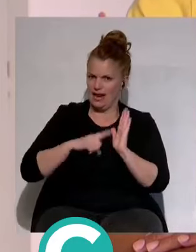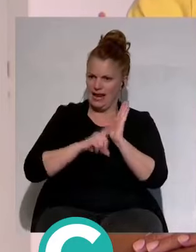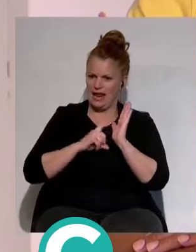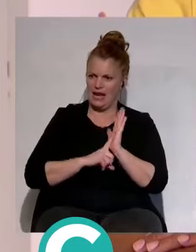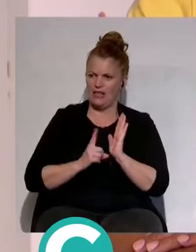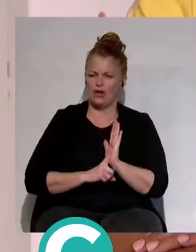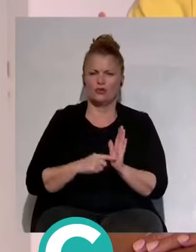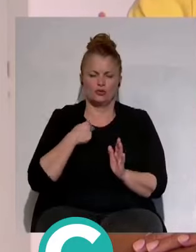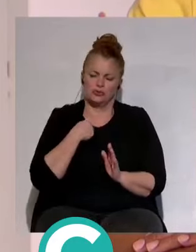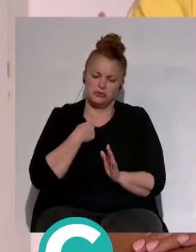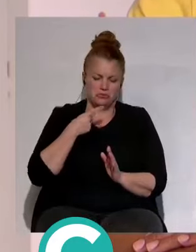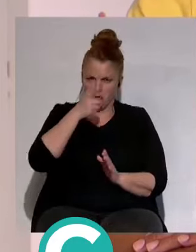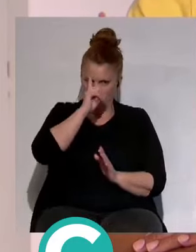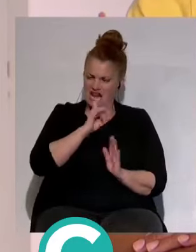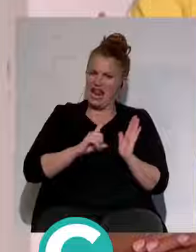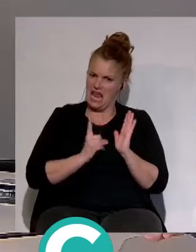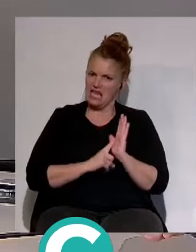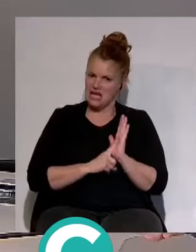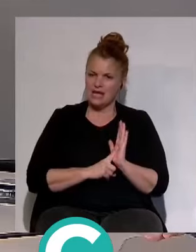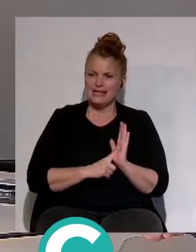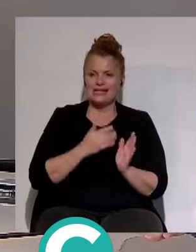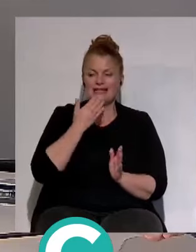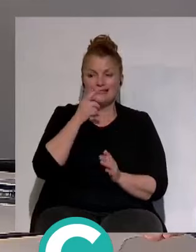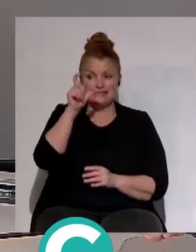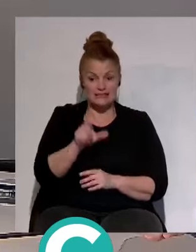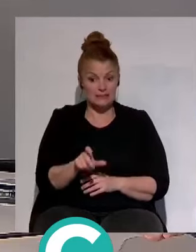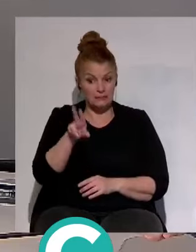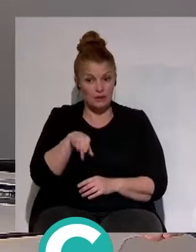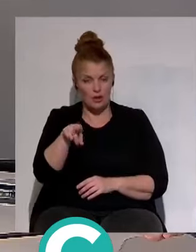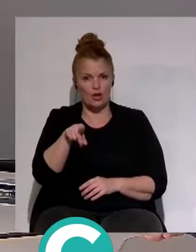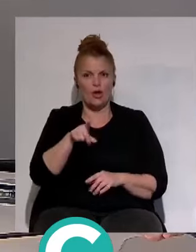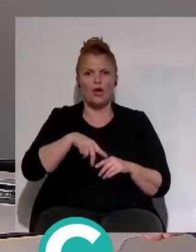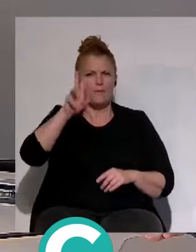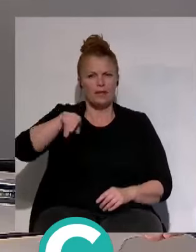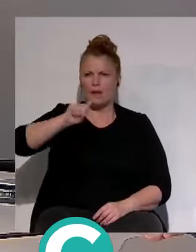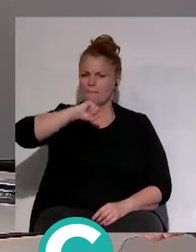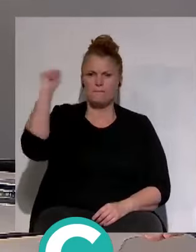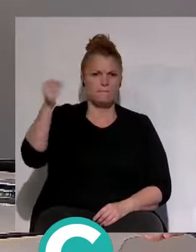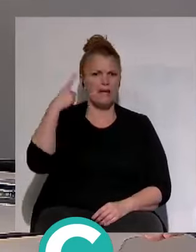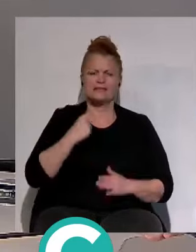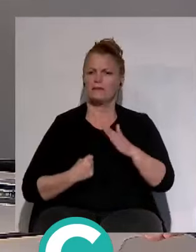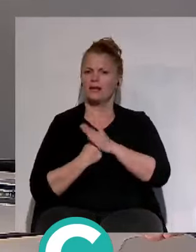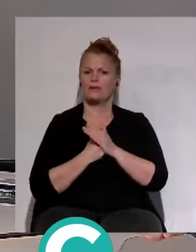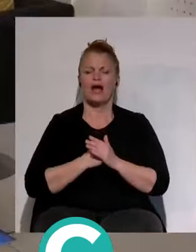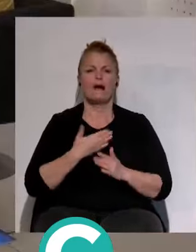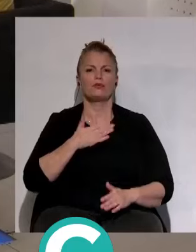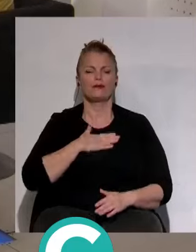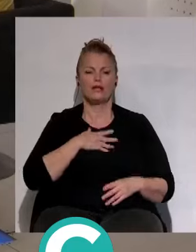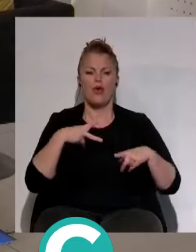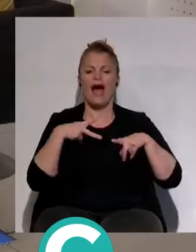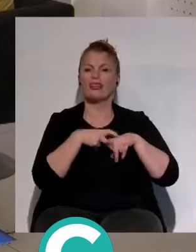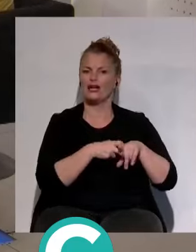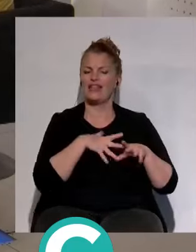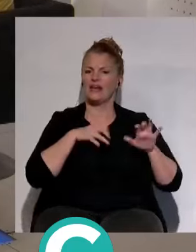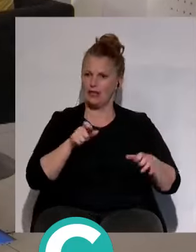esto estoy bastante vegano, si Pina se considera el legítimo propietario o máximo accionista del Cádiz, que lo demuestre, ¿no?